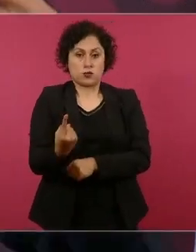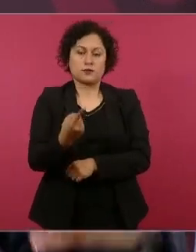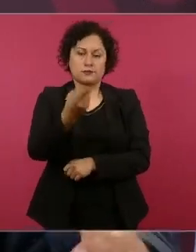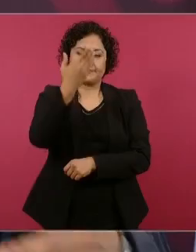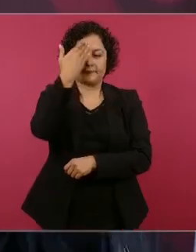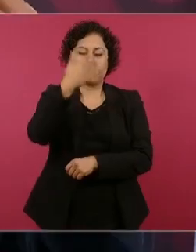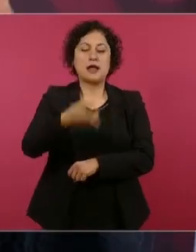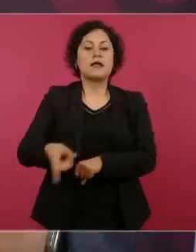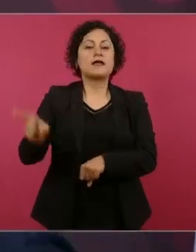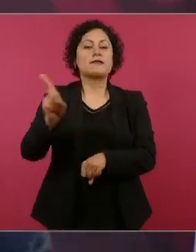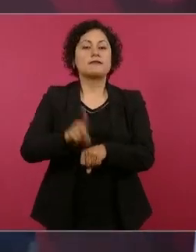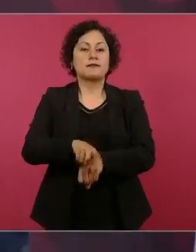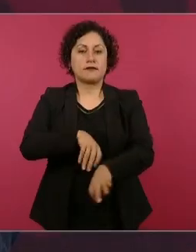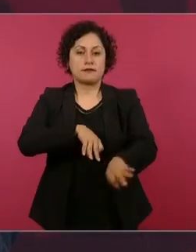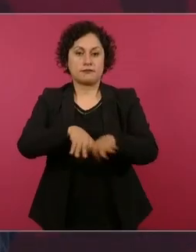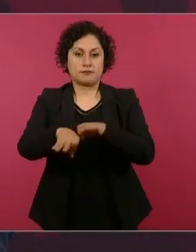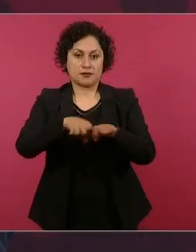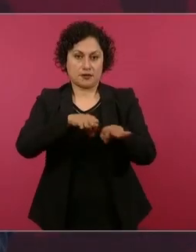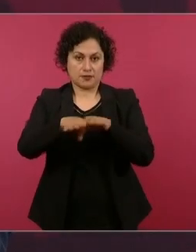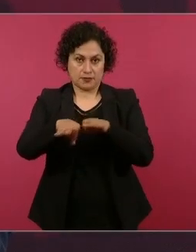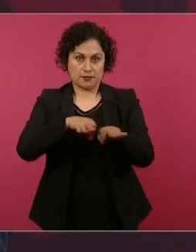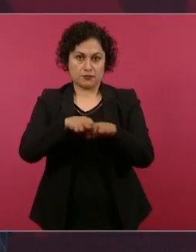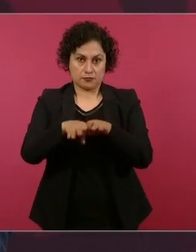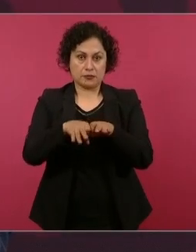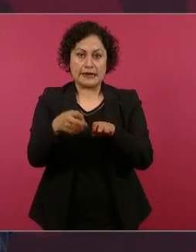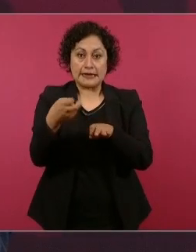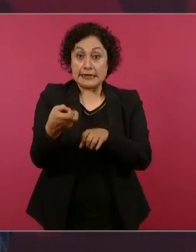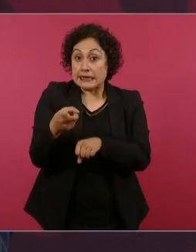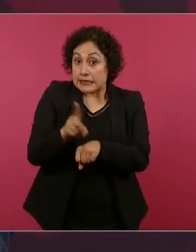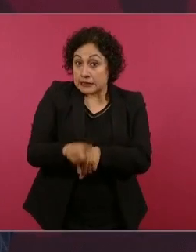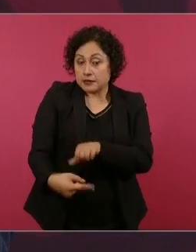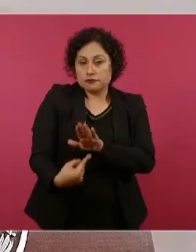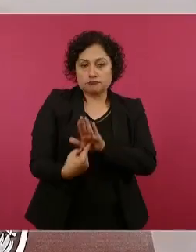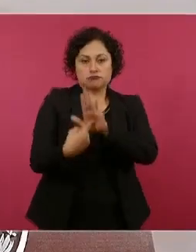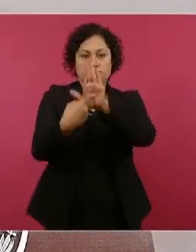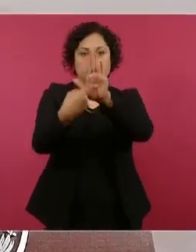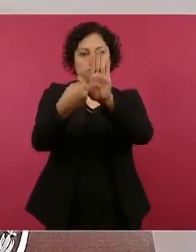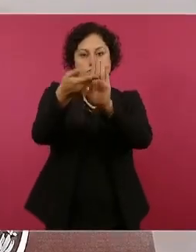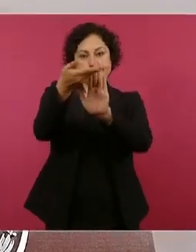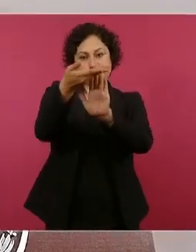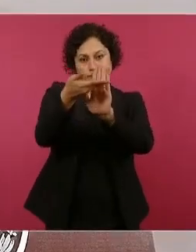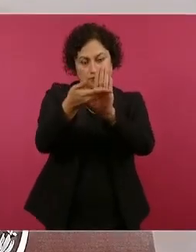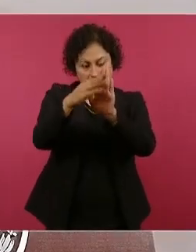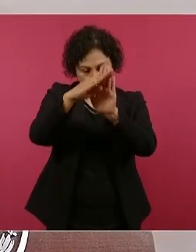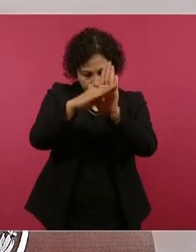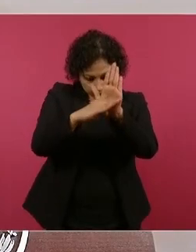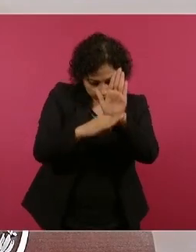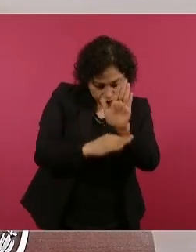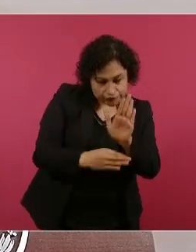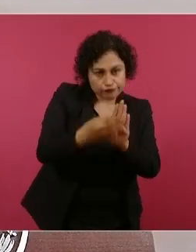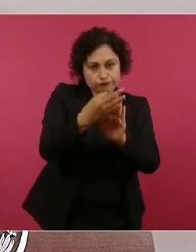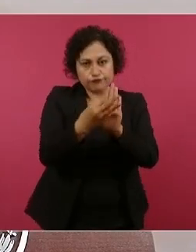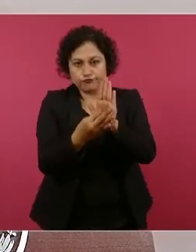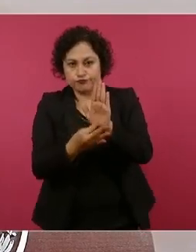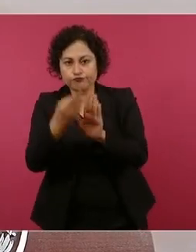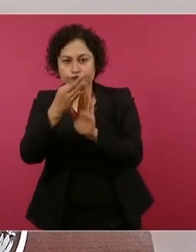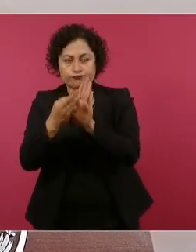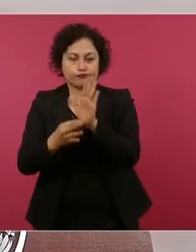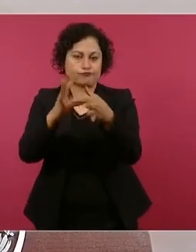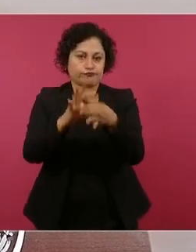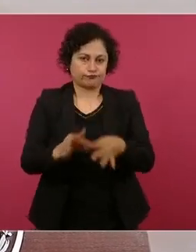a presentarlo y se va